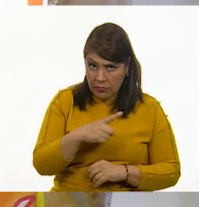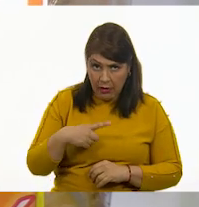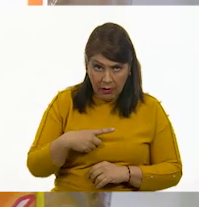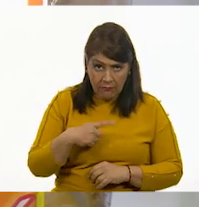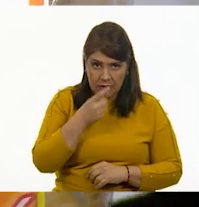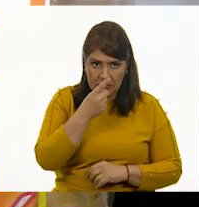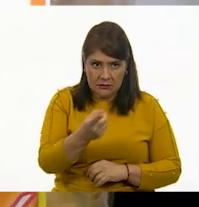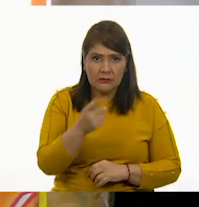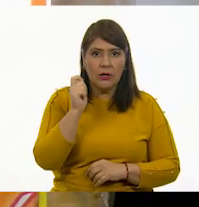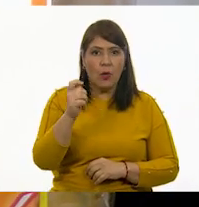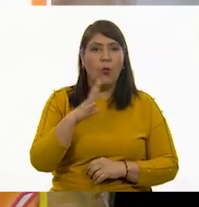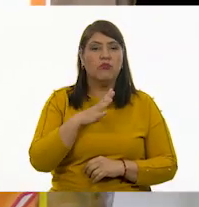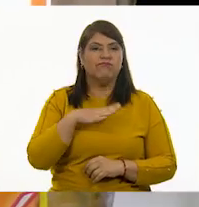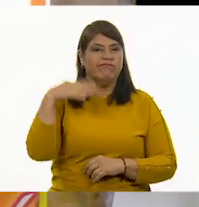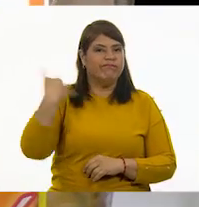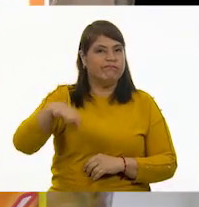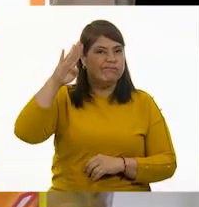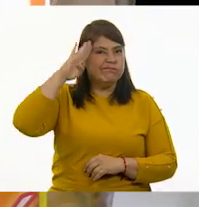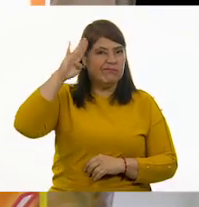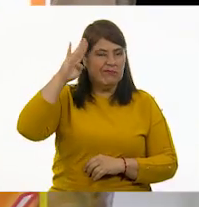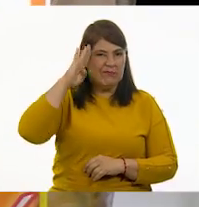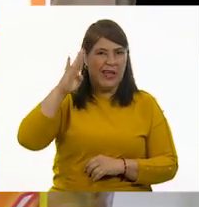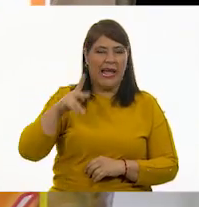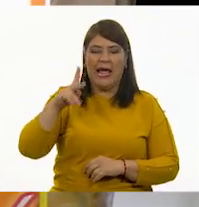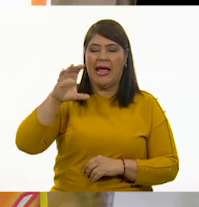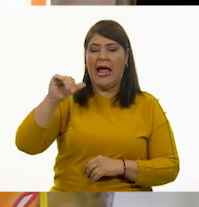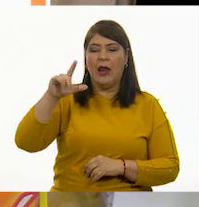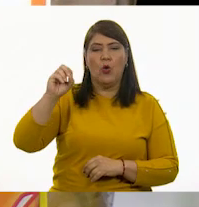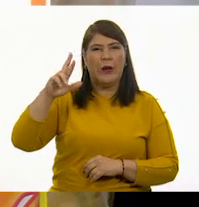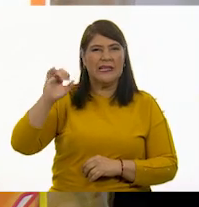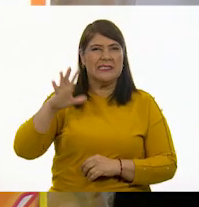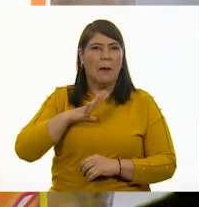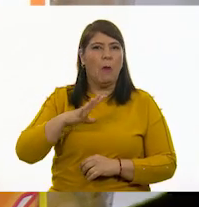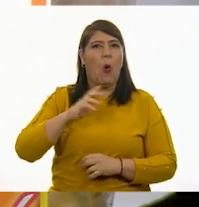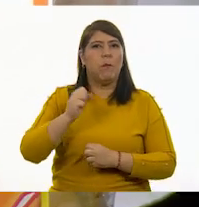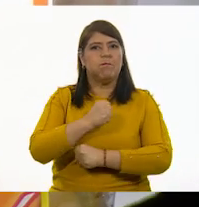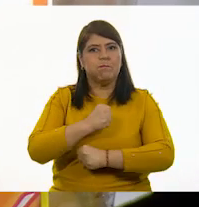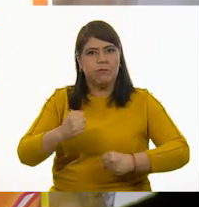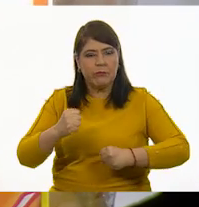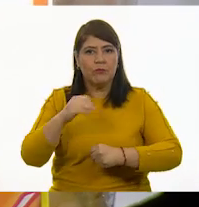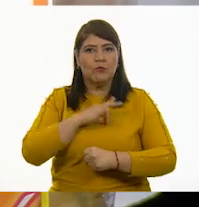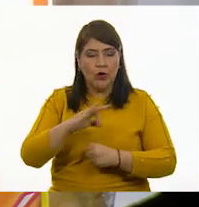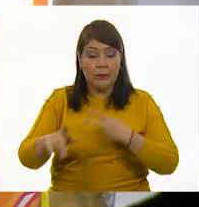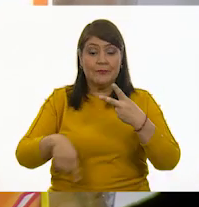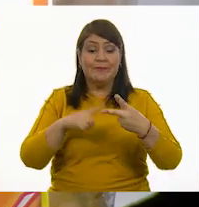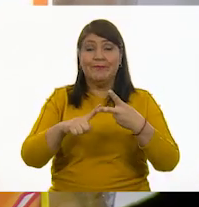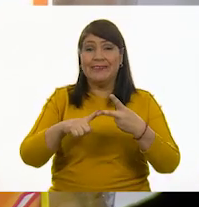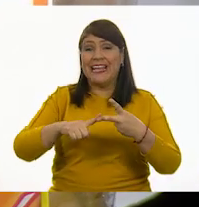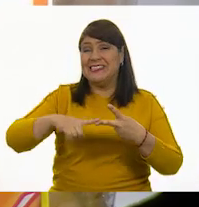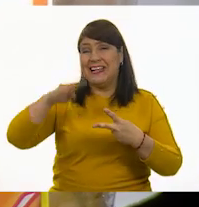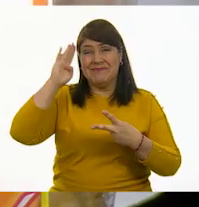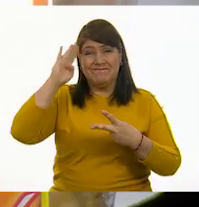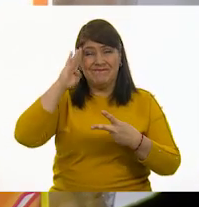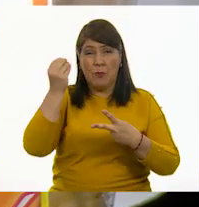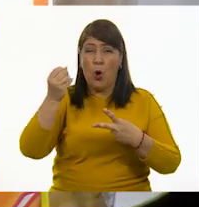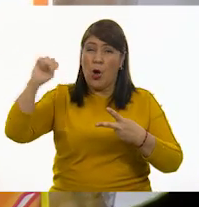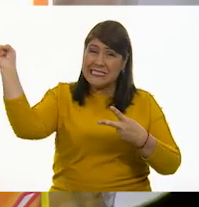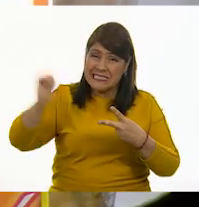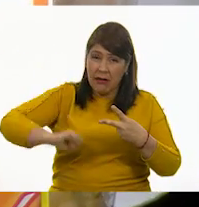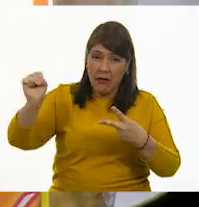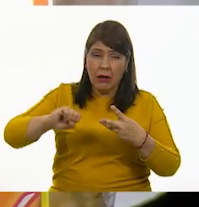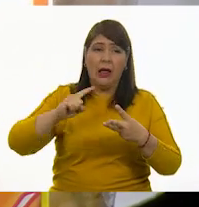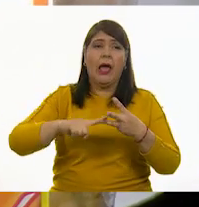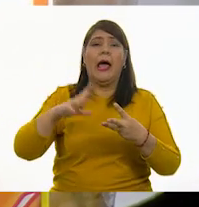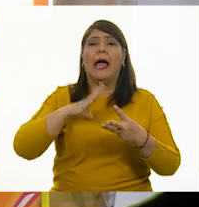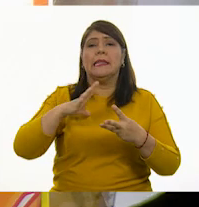Tiene exceso de calorías. Tiene exceso de sodio, es decir, de sal. Exacto. Tiene exceso de grasas trans, que ahorita voy a